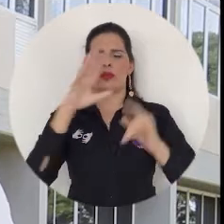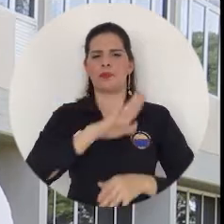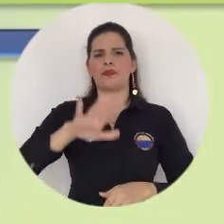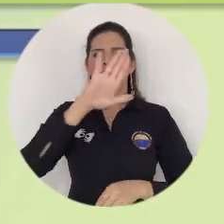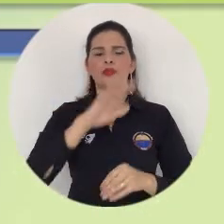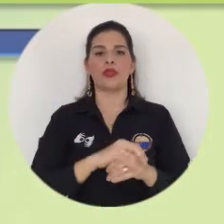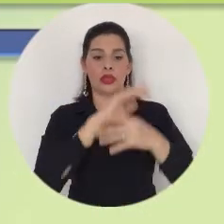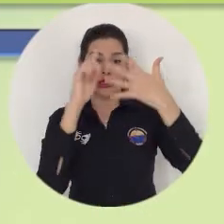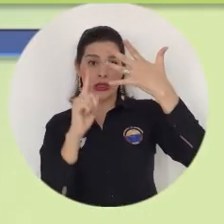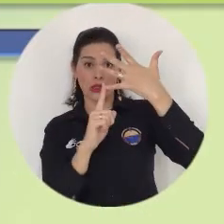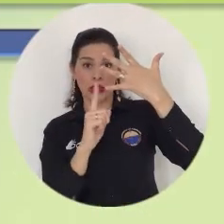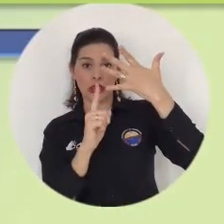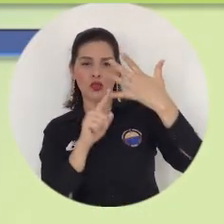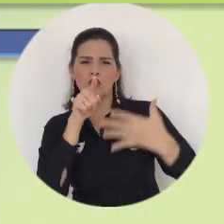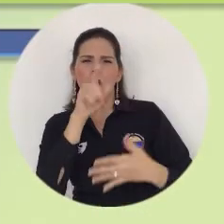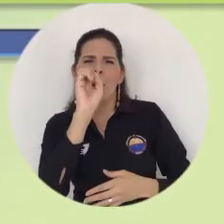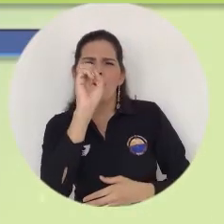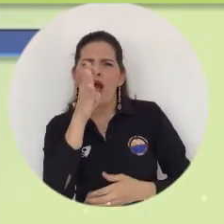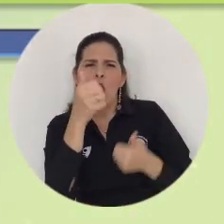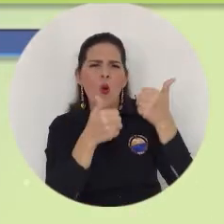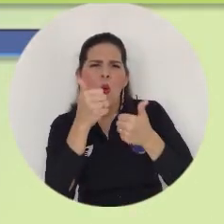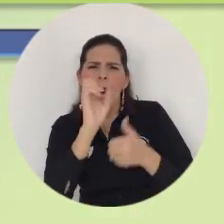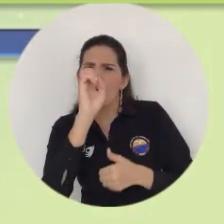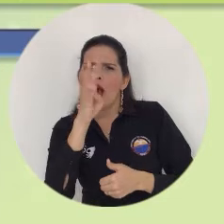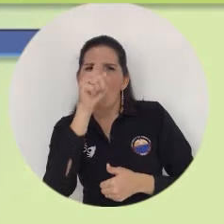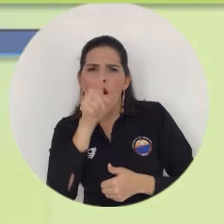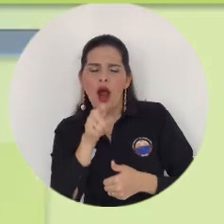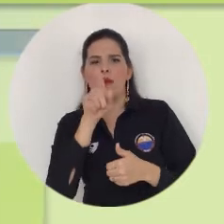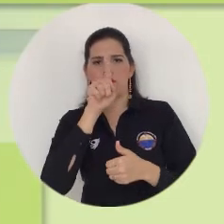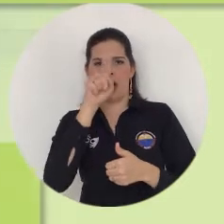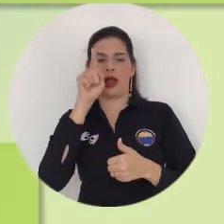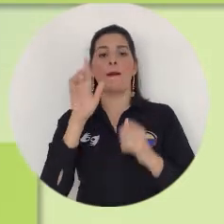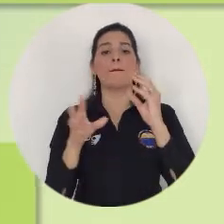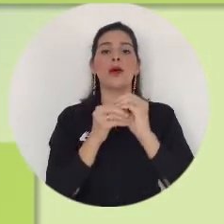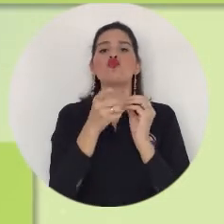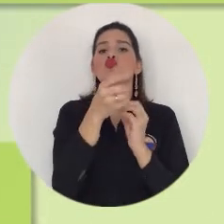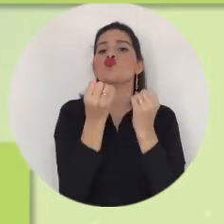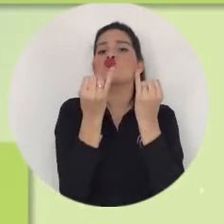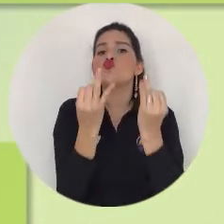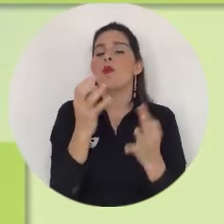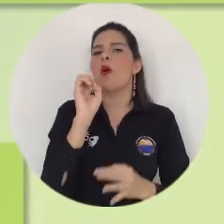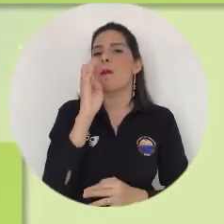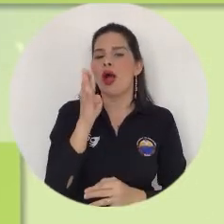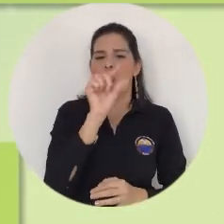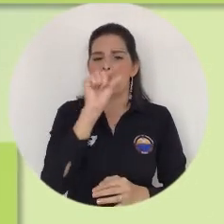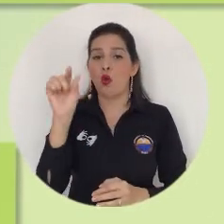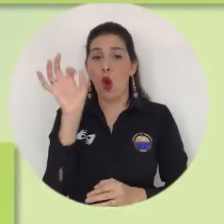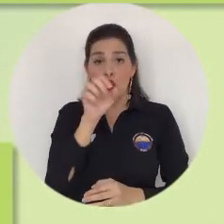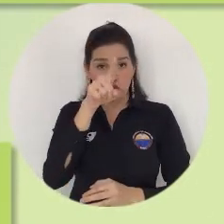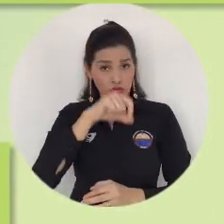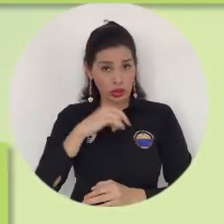escoger la entidad bancaria y digitar el número de la cuenta. Si tienes alguna cuenta registrada en la universidad, una vez